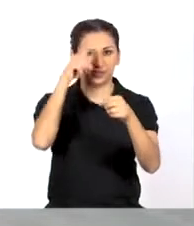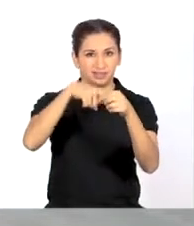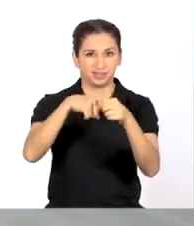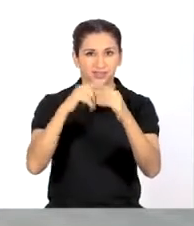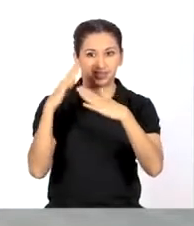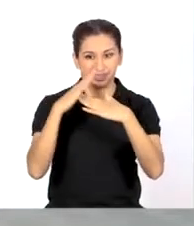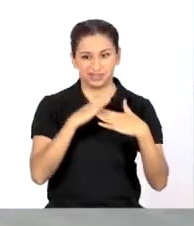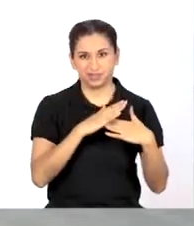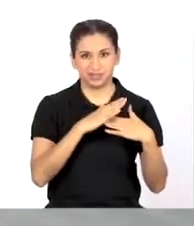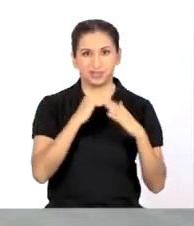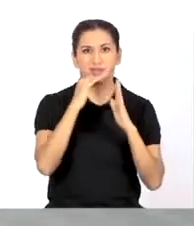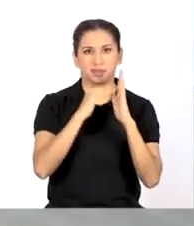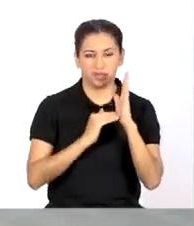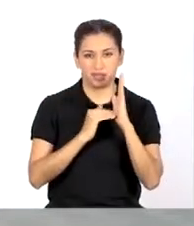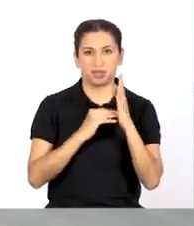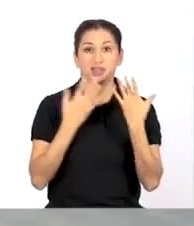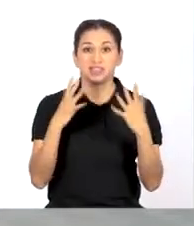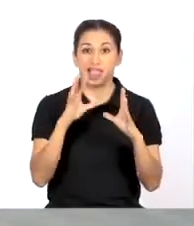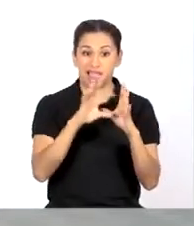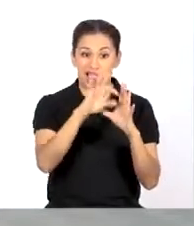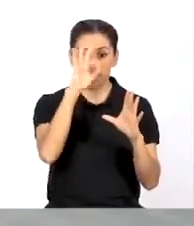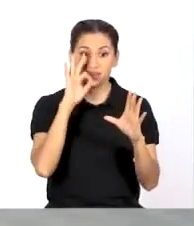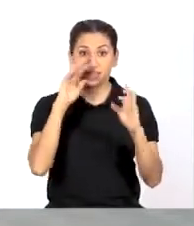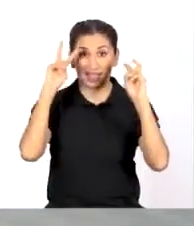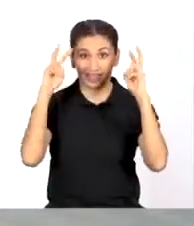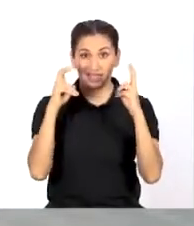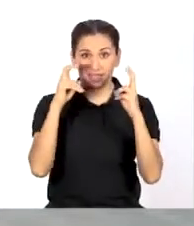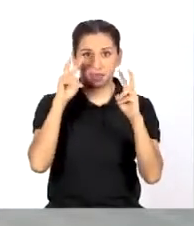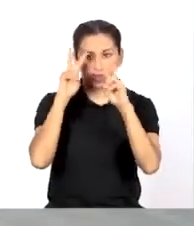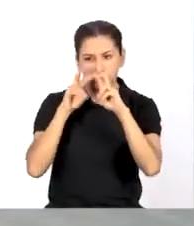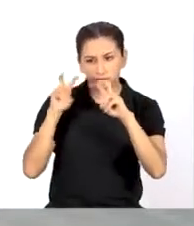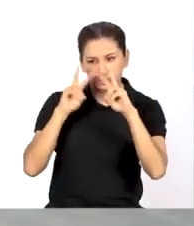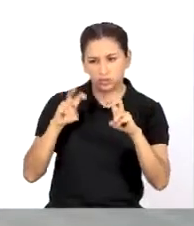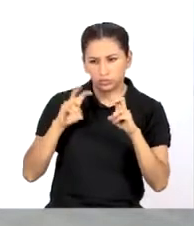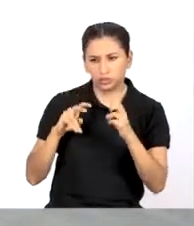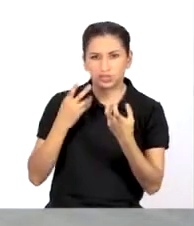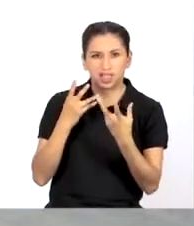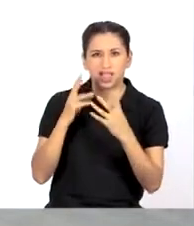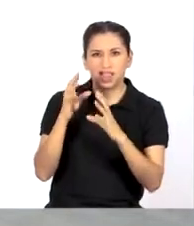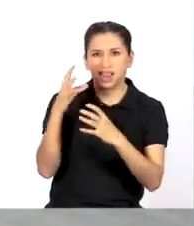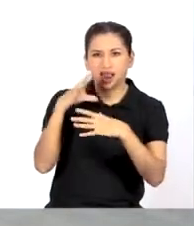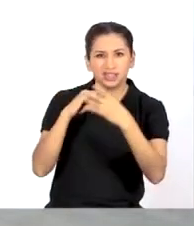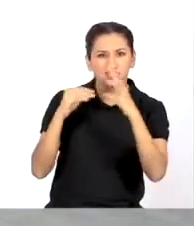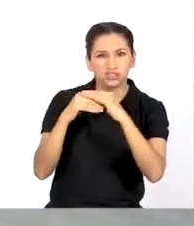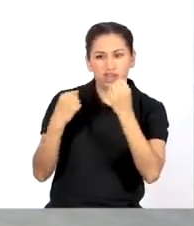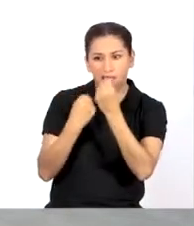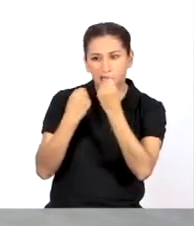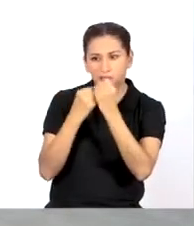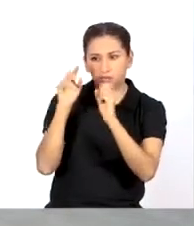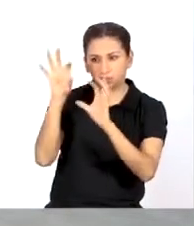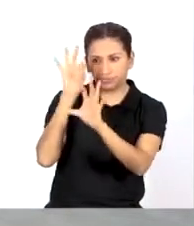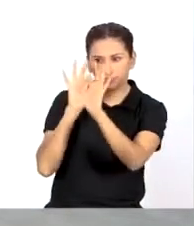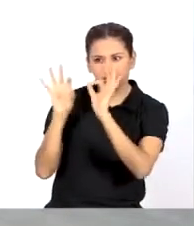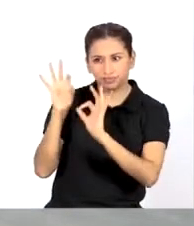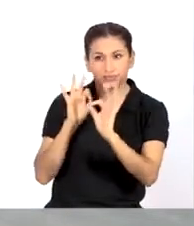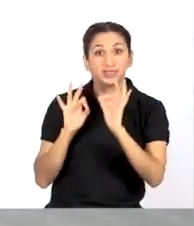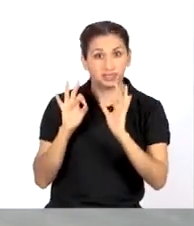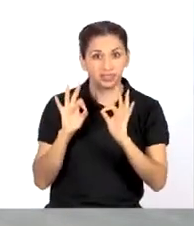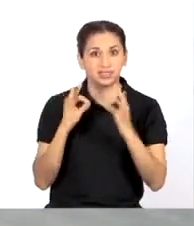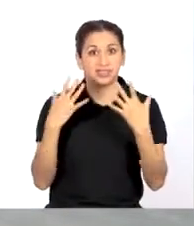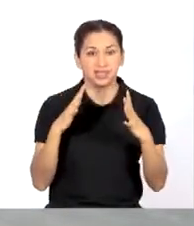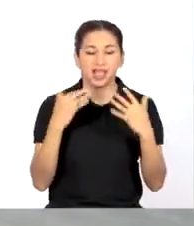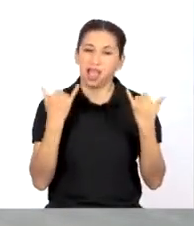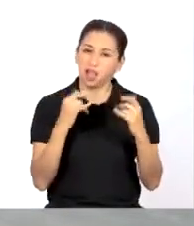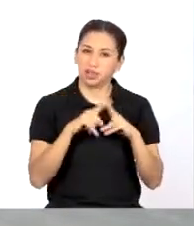discriminación étnico-racial. Después de haber elegido nuestro tema y revisar las fuentes a través de las cuales nos hemos informado durante las últimas semanas,